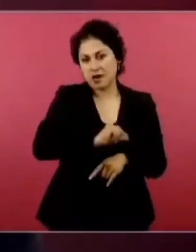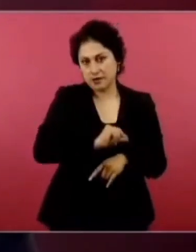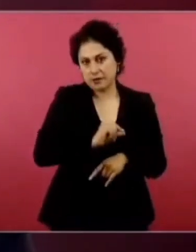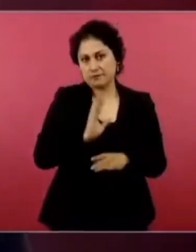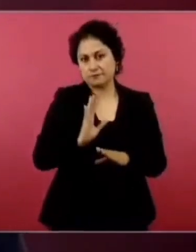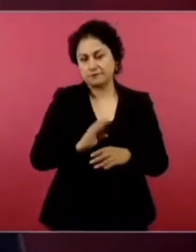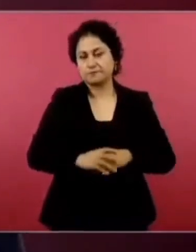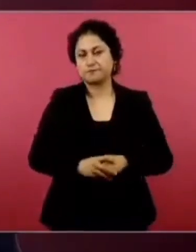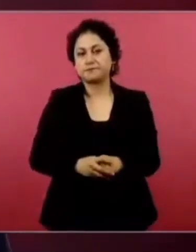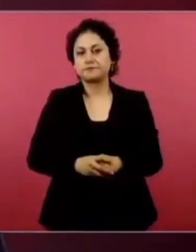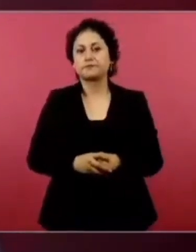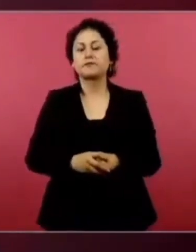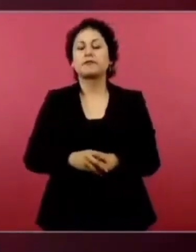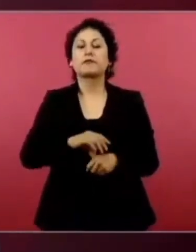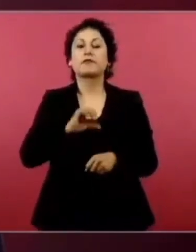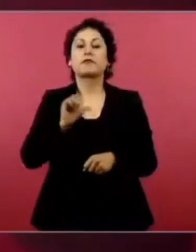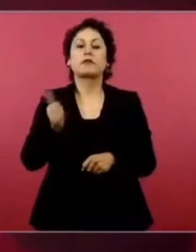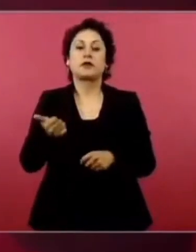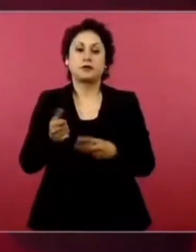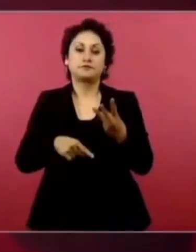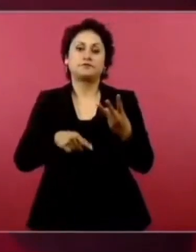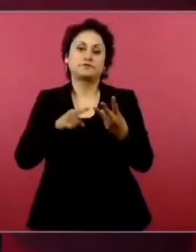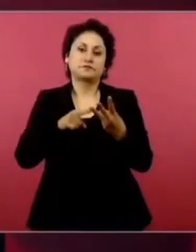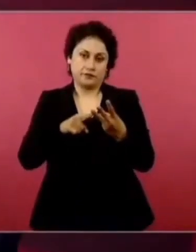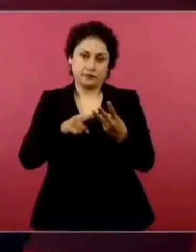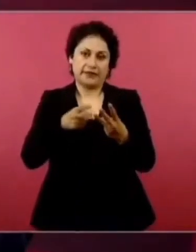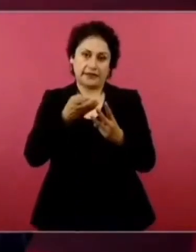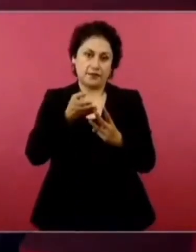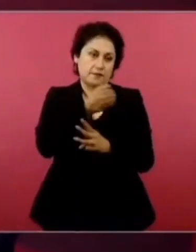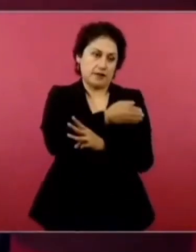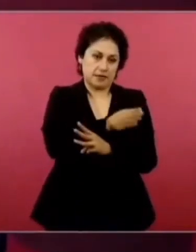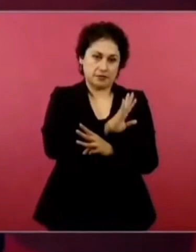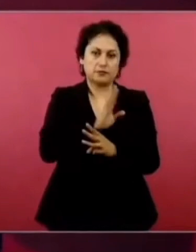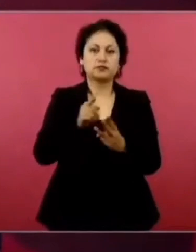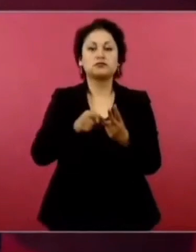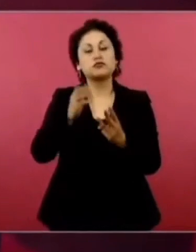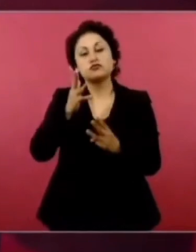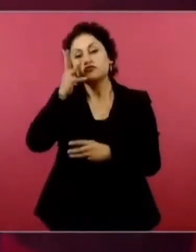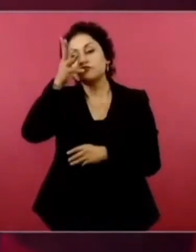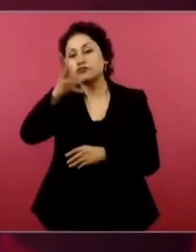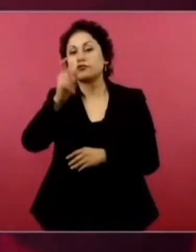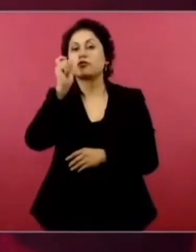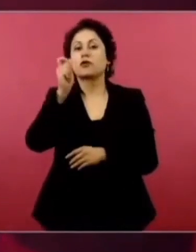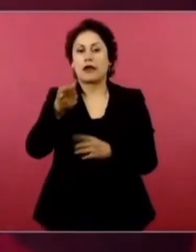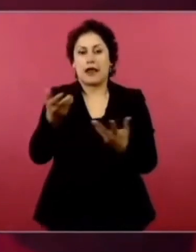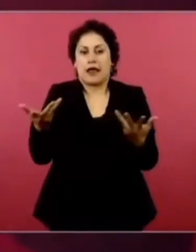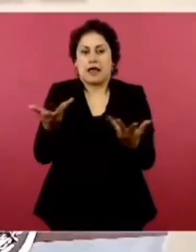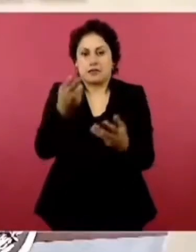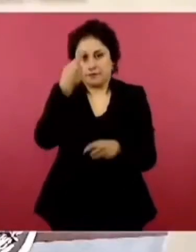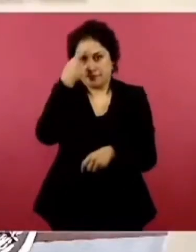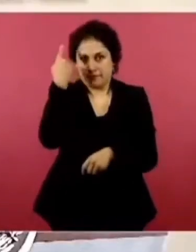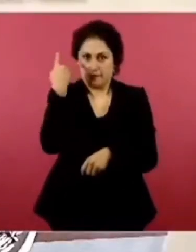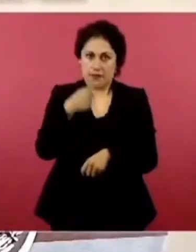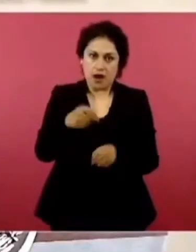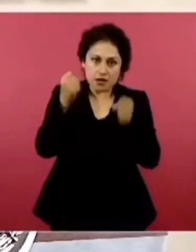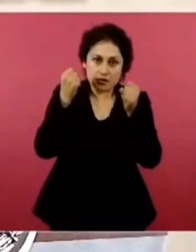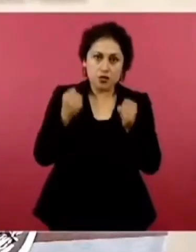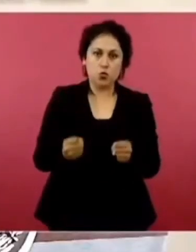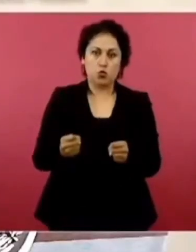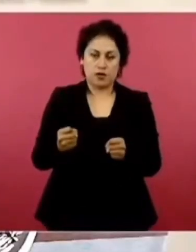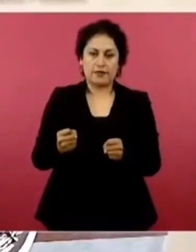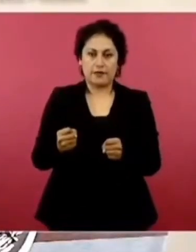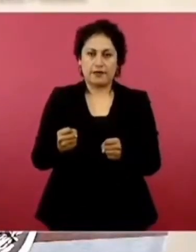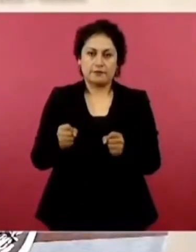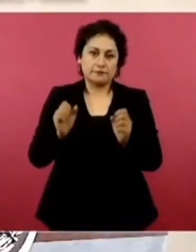Y en cuanto, viendo hacia adelante, ¿qué se va a hacer? Para tener certidumbres, que me